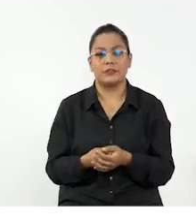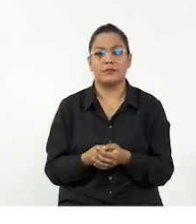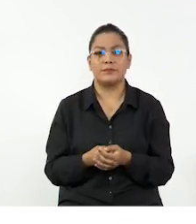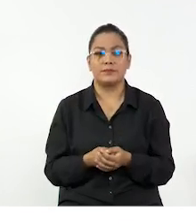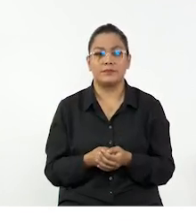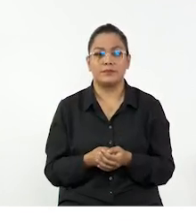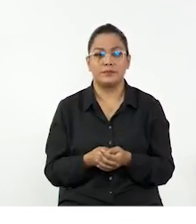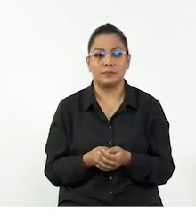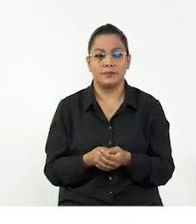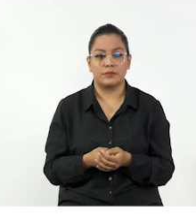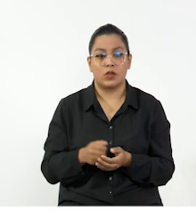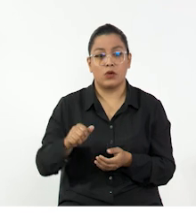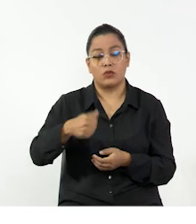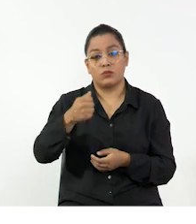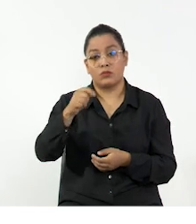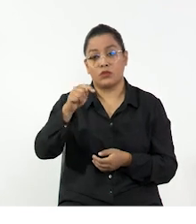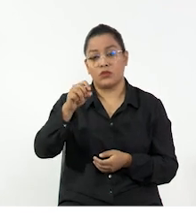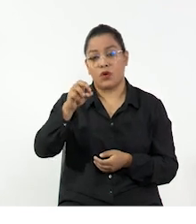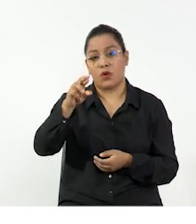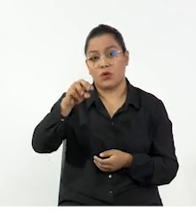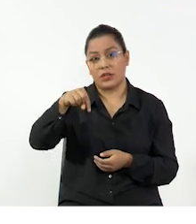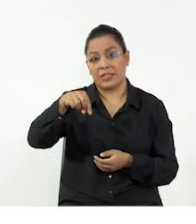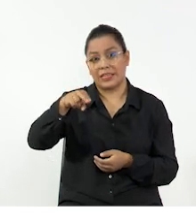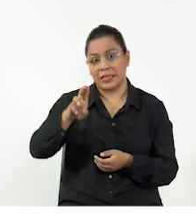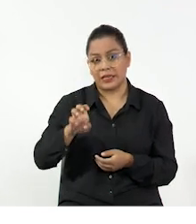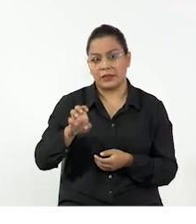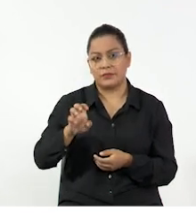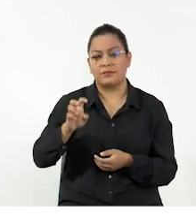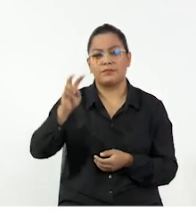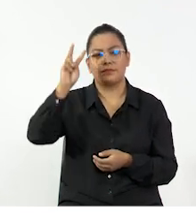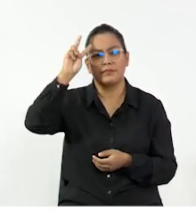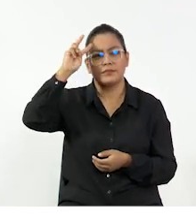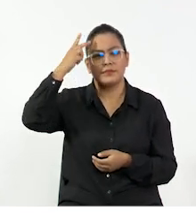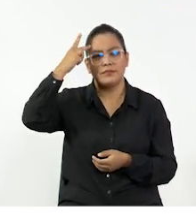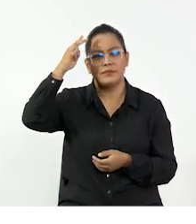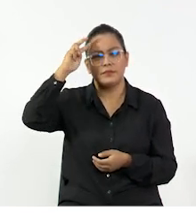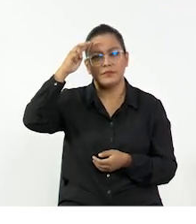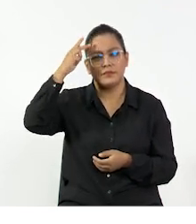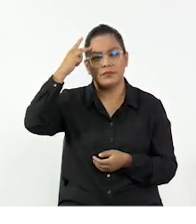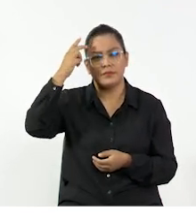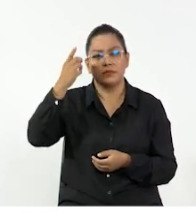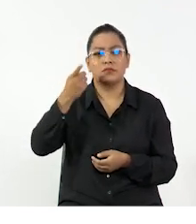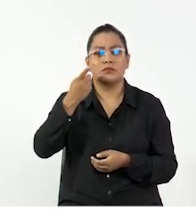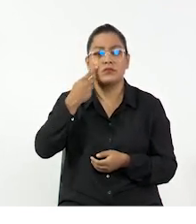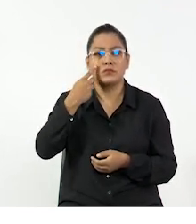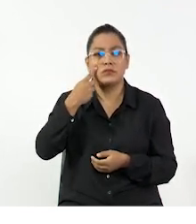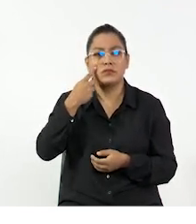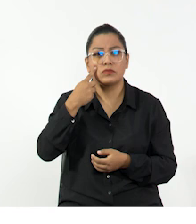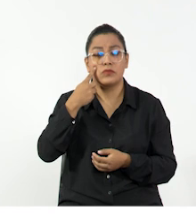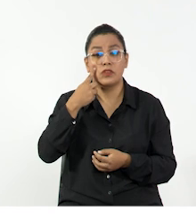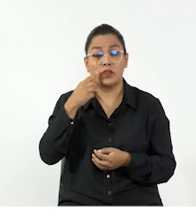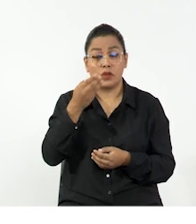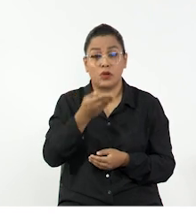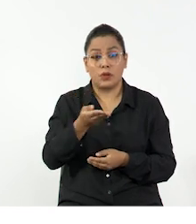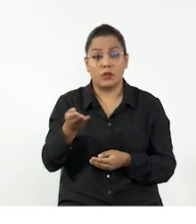cuerpos, mientras que el torque es otra magnitud física que nos sirve para definir la rotación de un cuerpo. La fuerza,